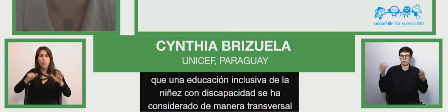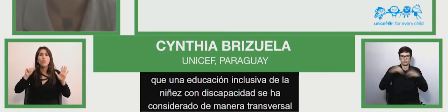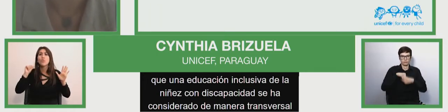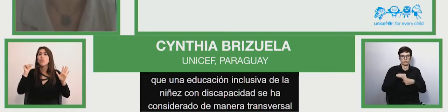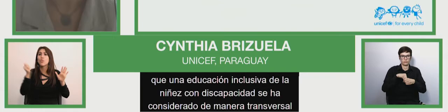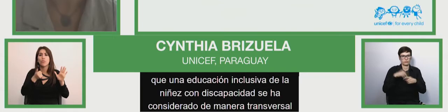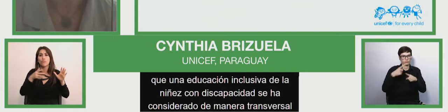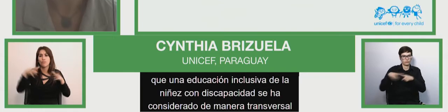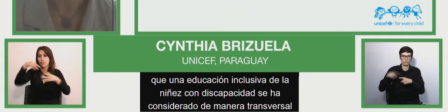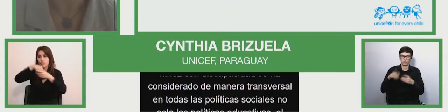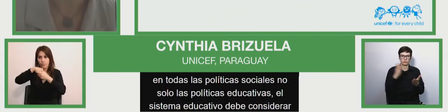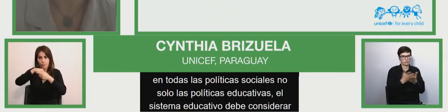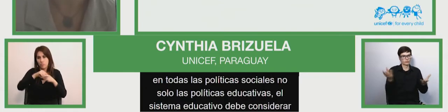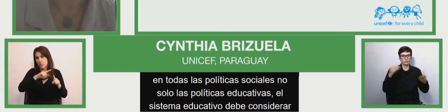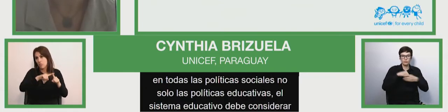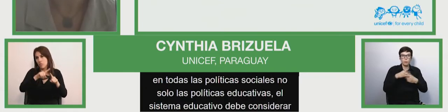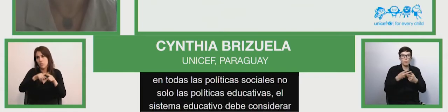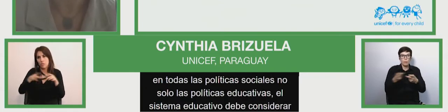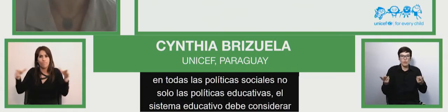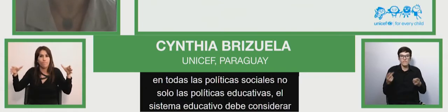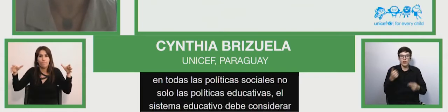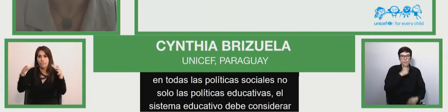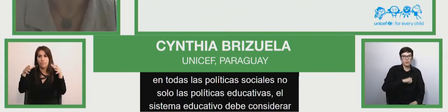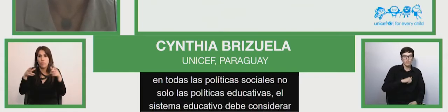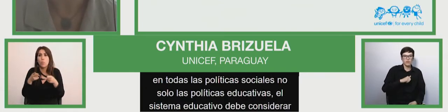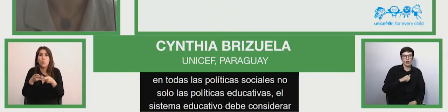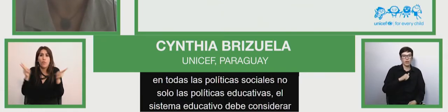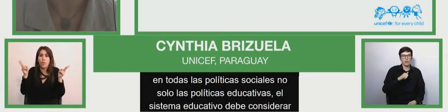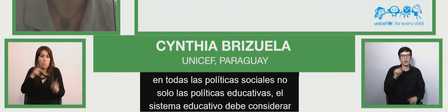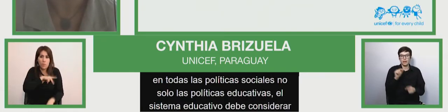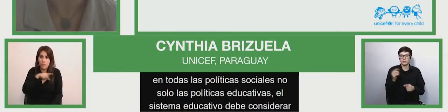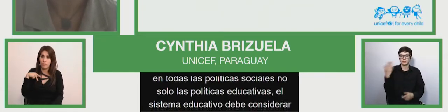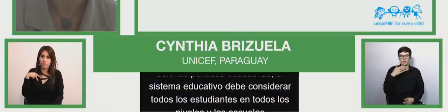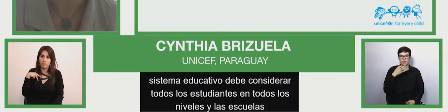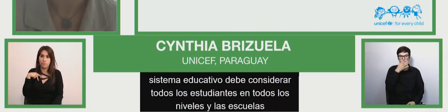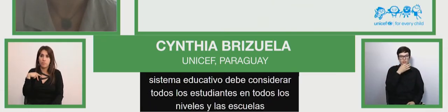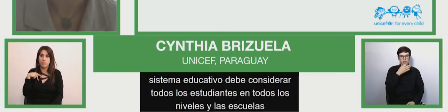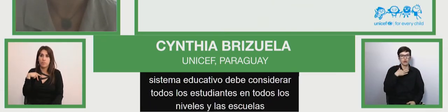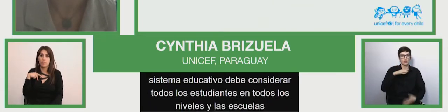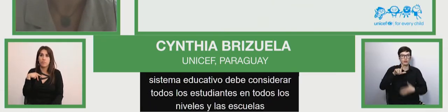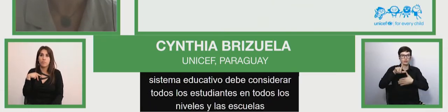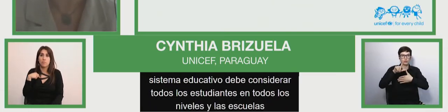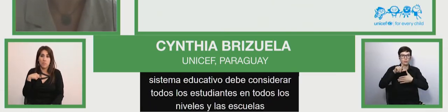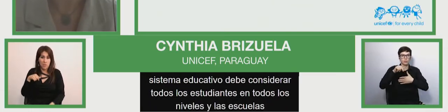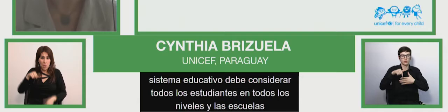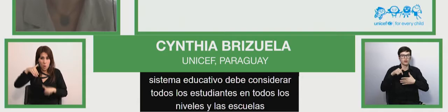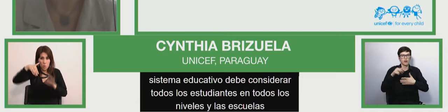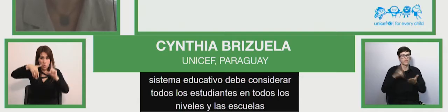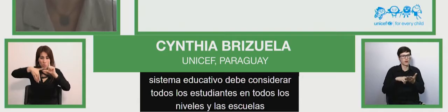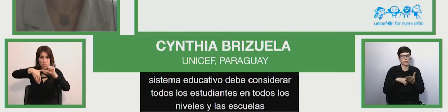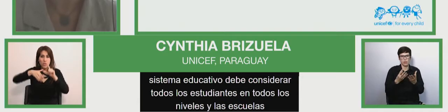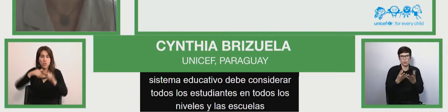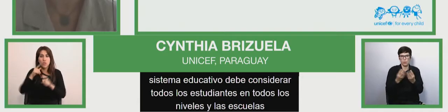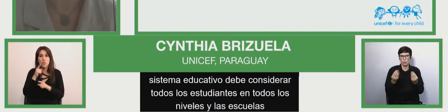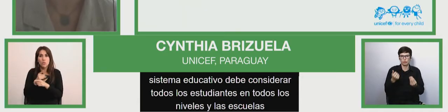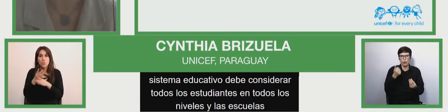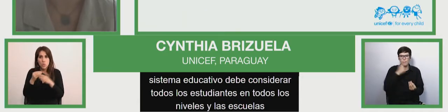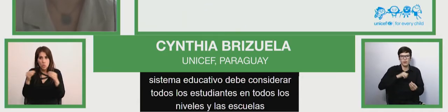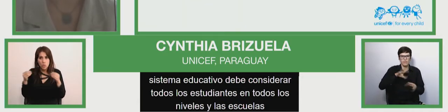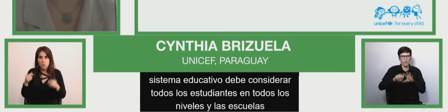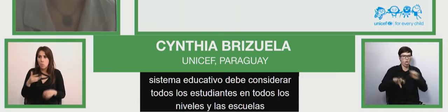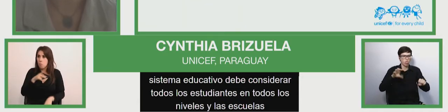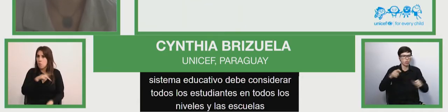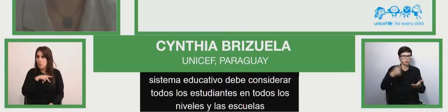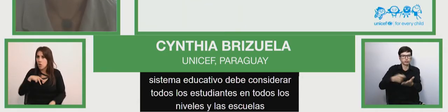las escuelas públicas, privadas. Recién nos señalaban que América Latina está muy privatizada en este contexto.